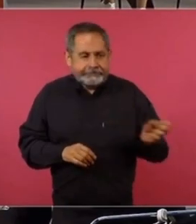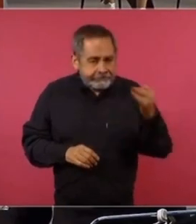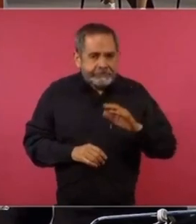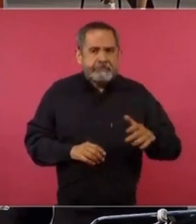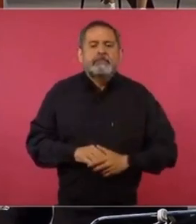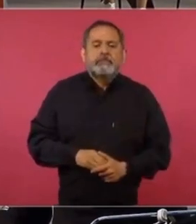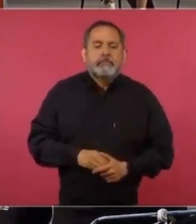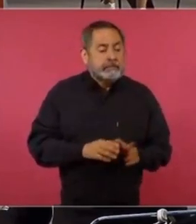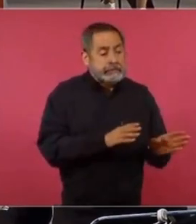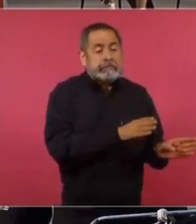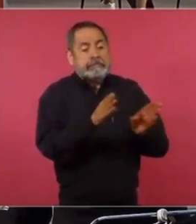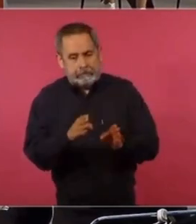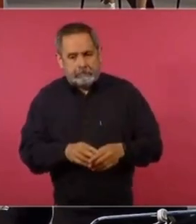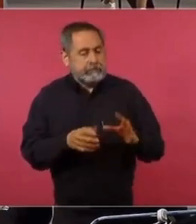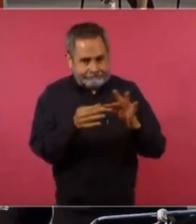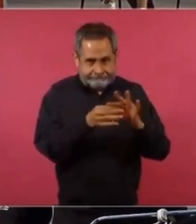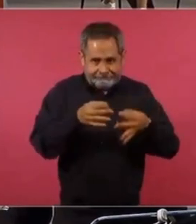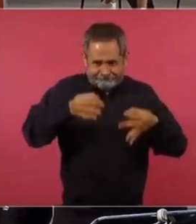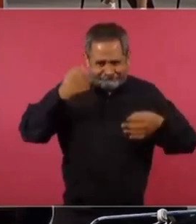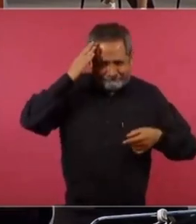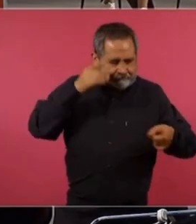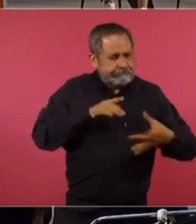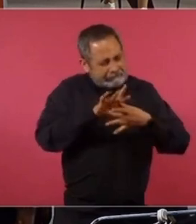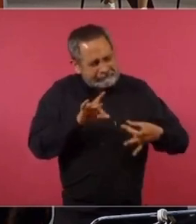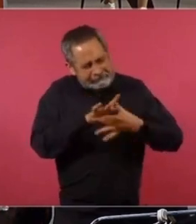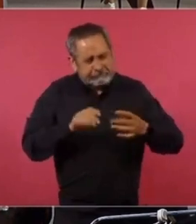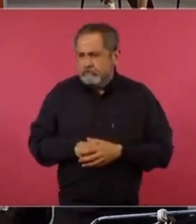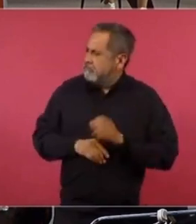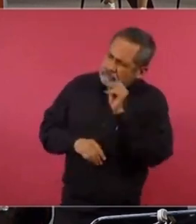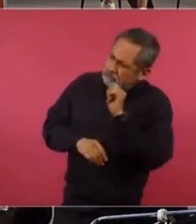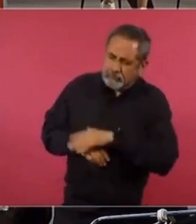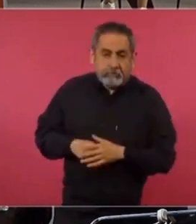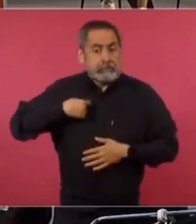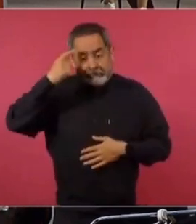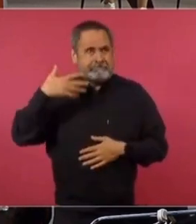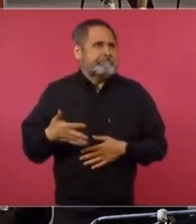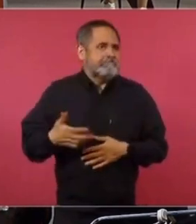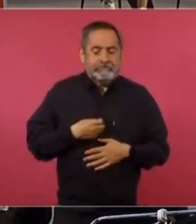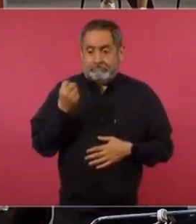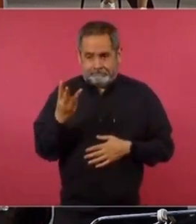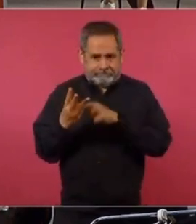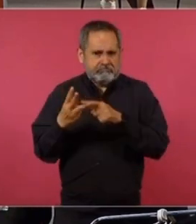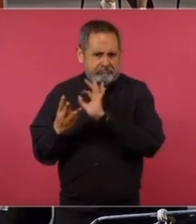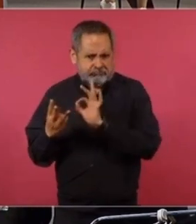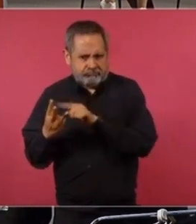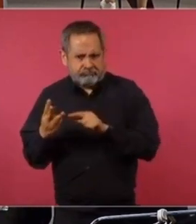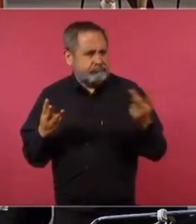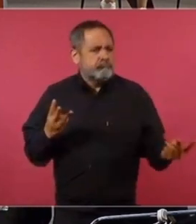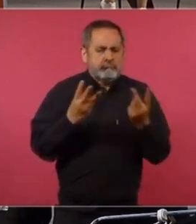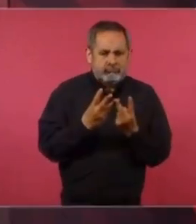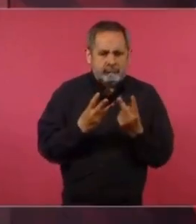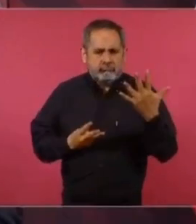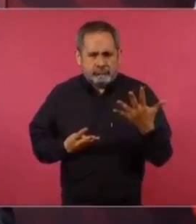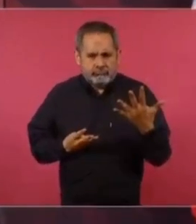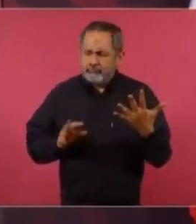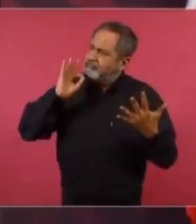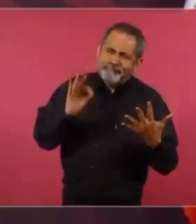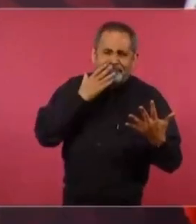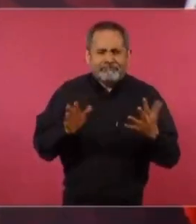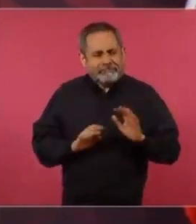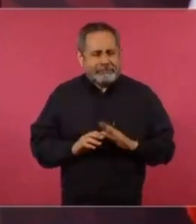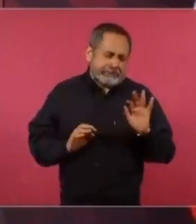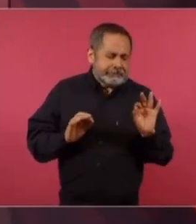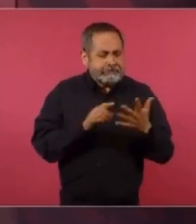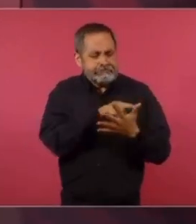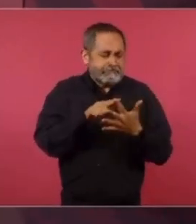Y agarro a la otra persona y lo mismo. Entonces, si son tres y de estos dos a lo mejor convencí a